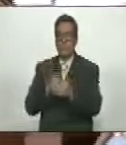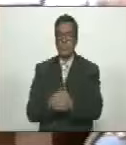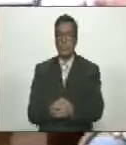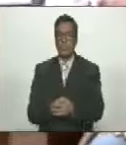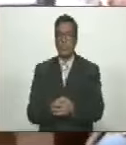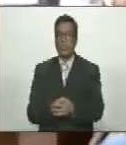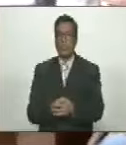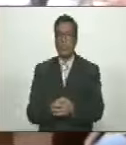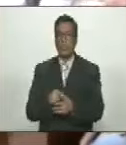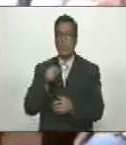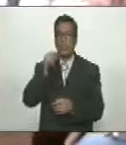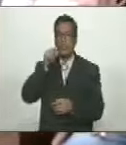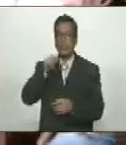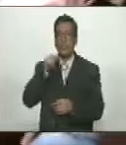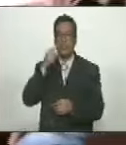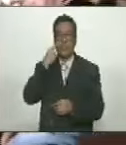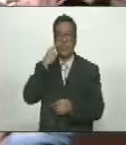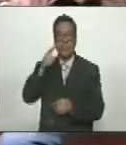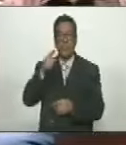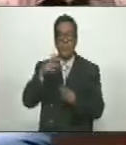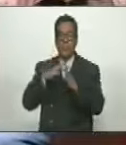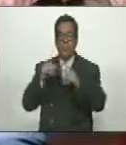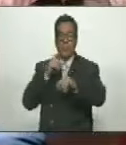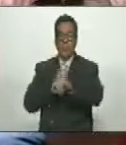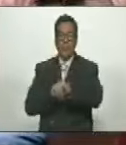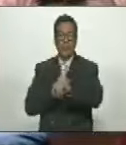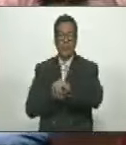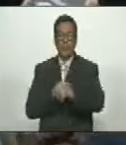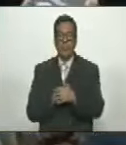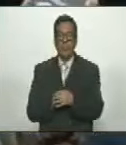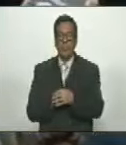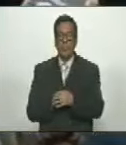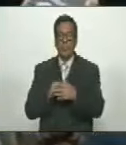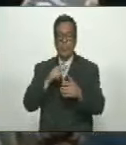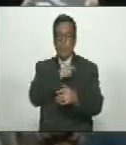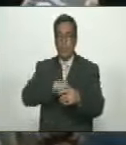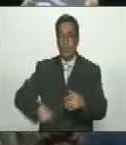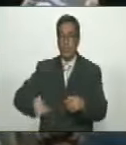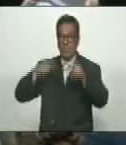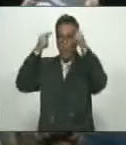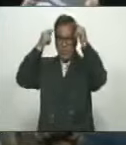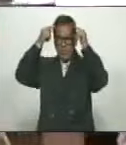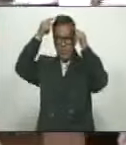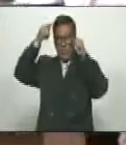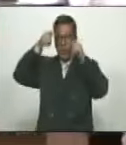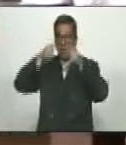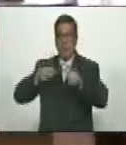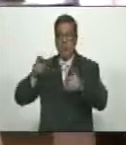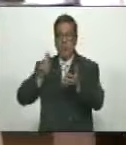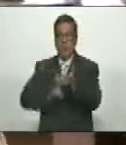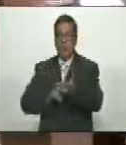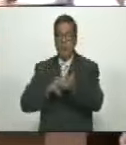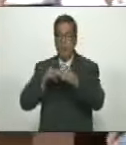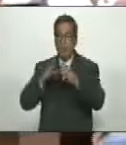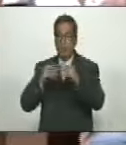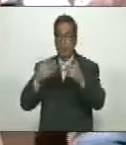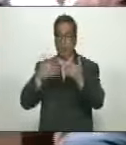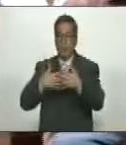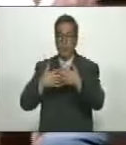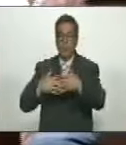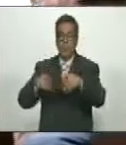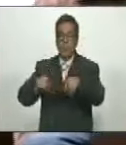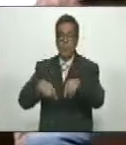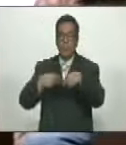entonces en vista de esa situación el presidente chávez renacionalizó toda esa industria